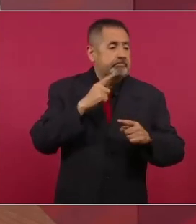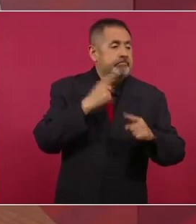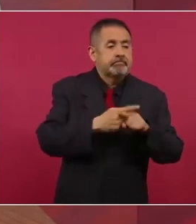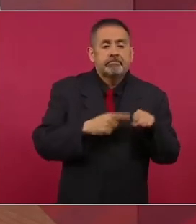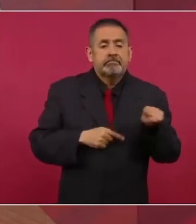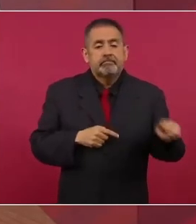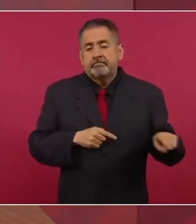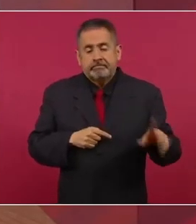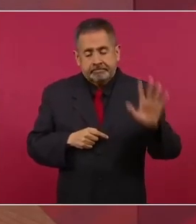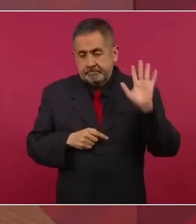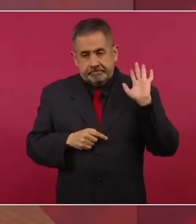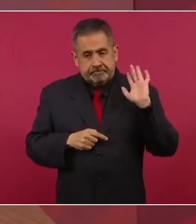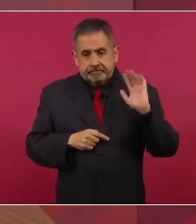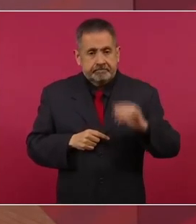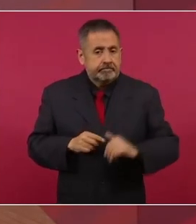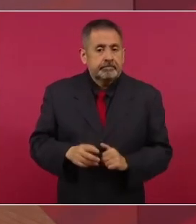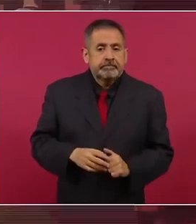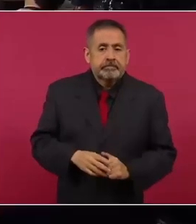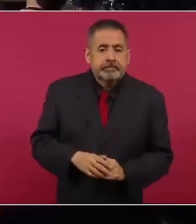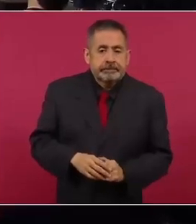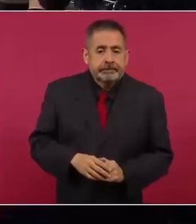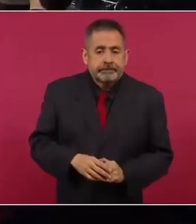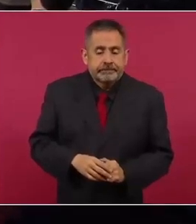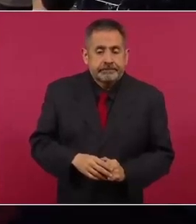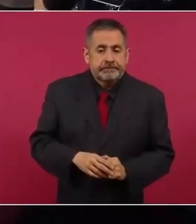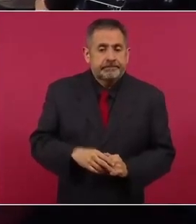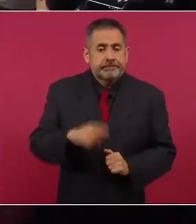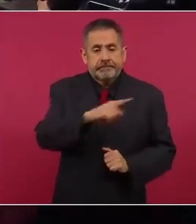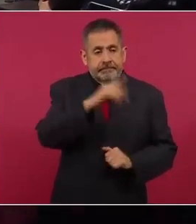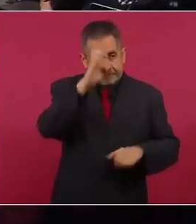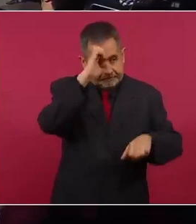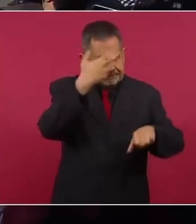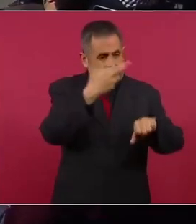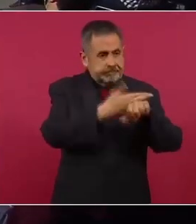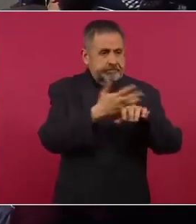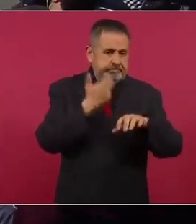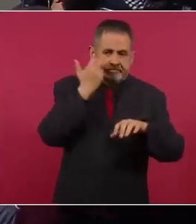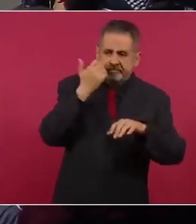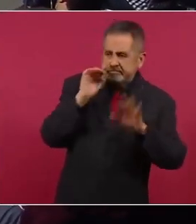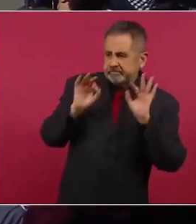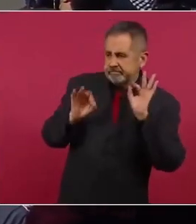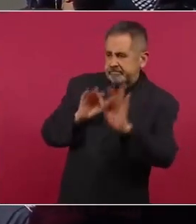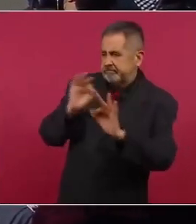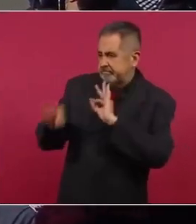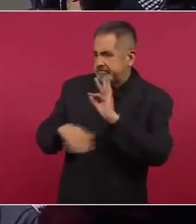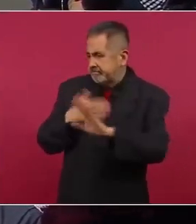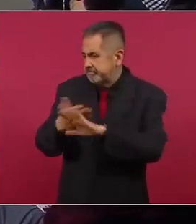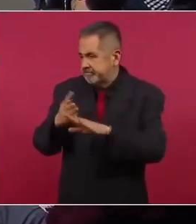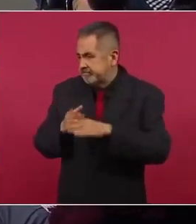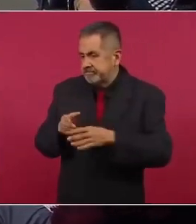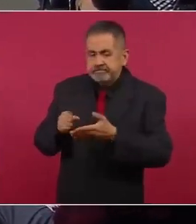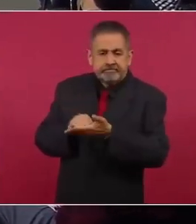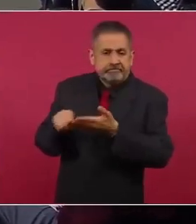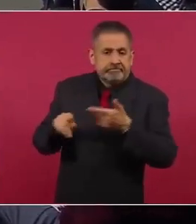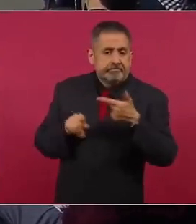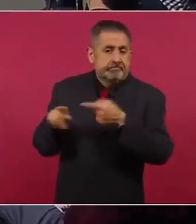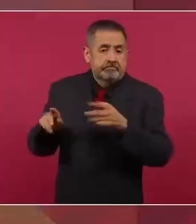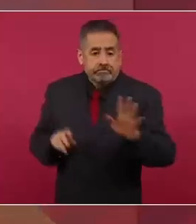extranjero pernicioso a quien